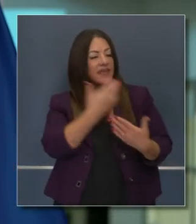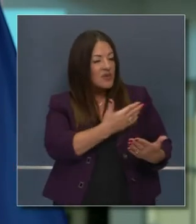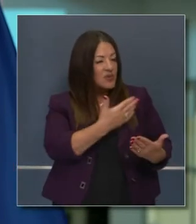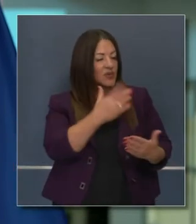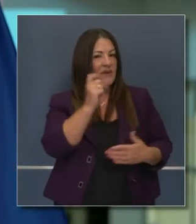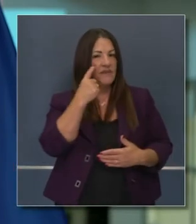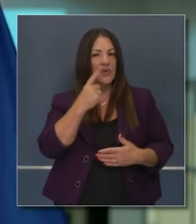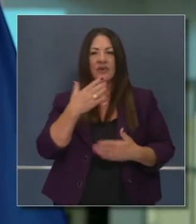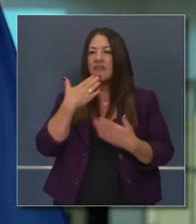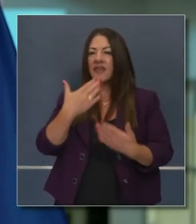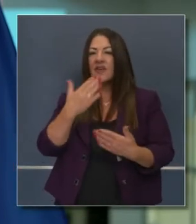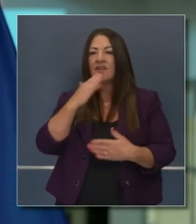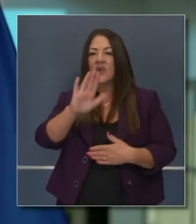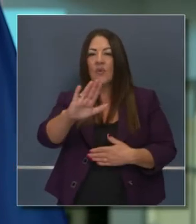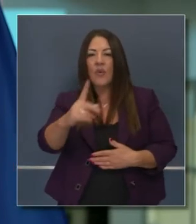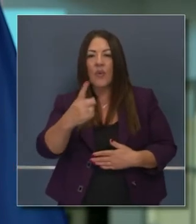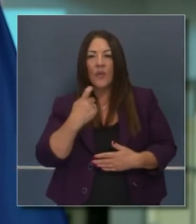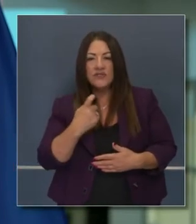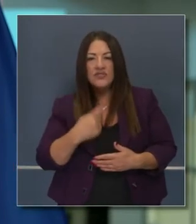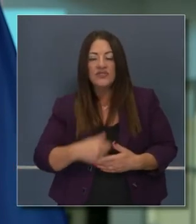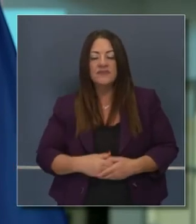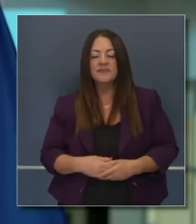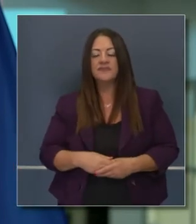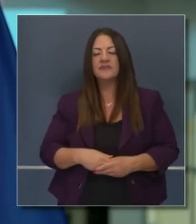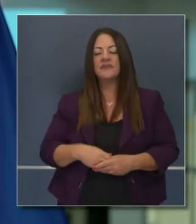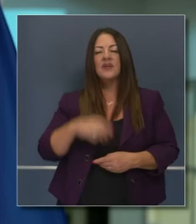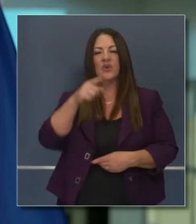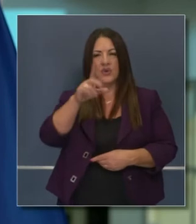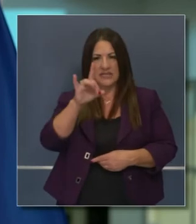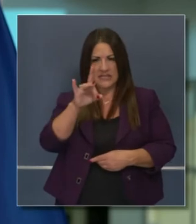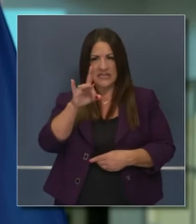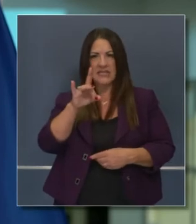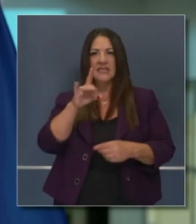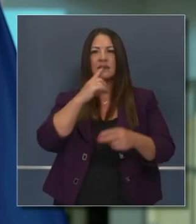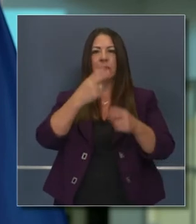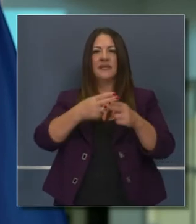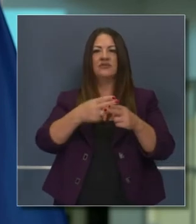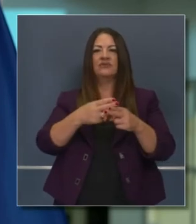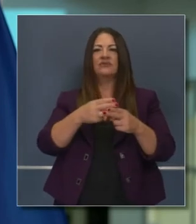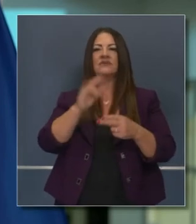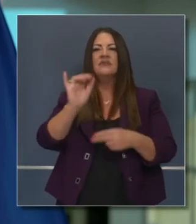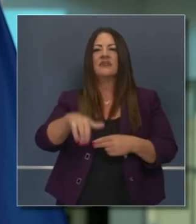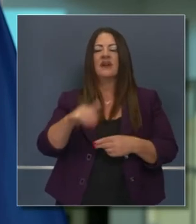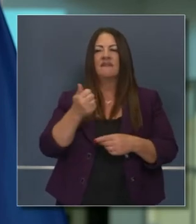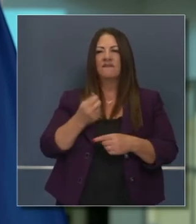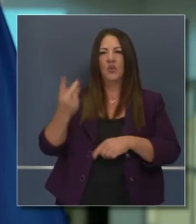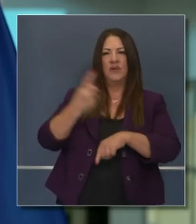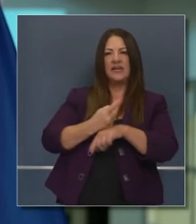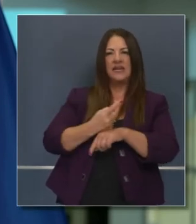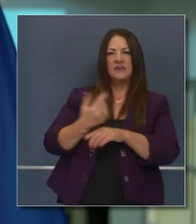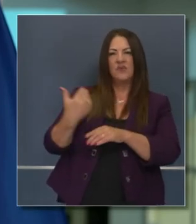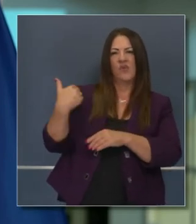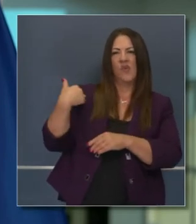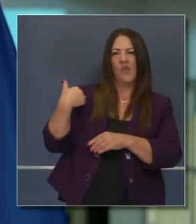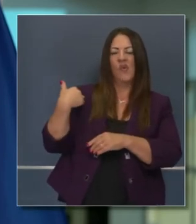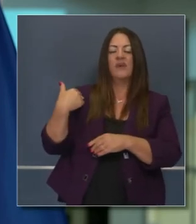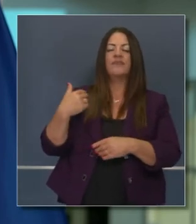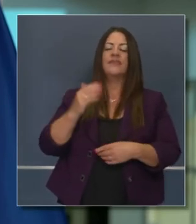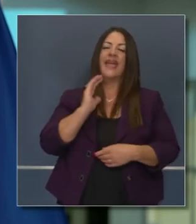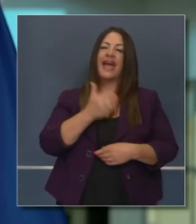Gracias, gobernador. Gracias por esa pregunta. Como indicó usted, hace algunos días,